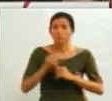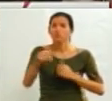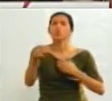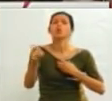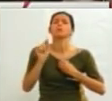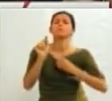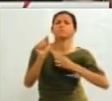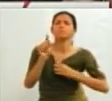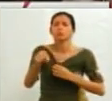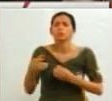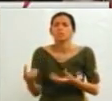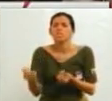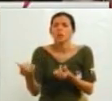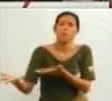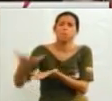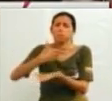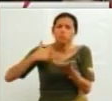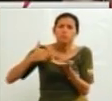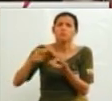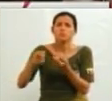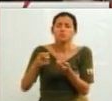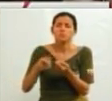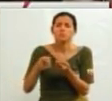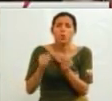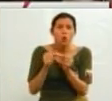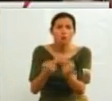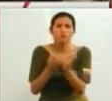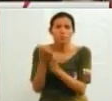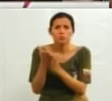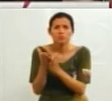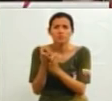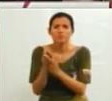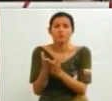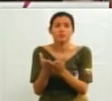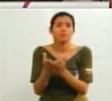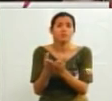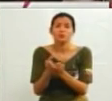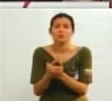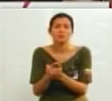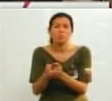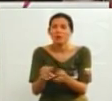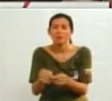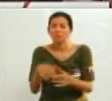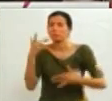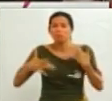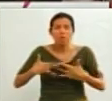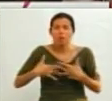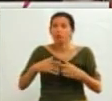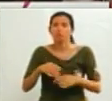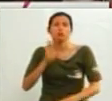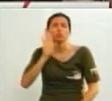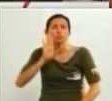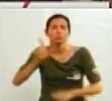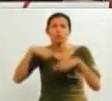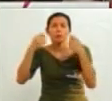Plaza? Que recogiste plata y estás recogiendo plata para seguir haciendo cosas contra el comandante Chávez.